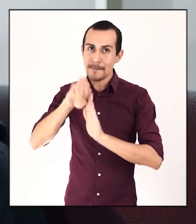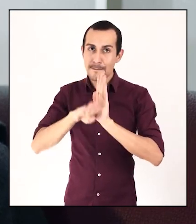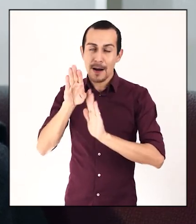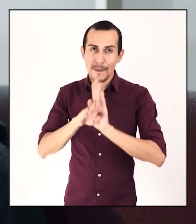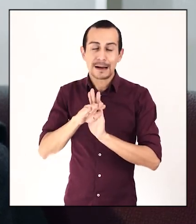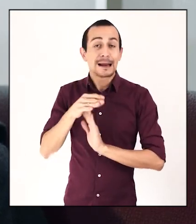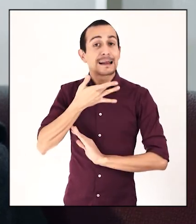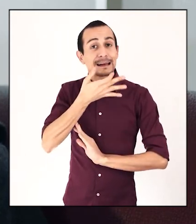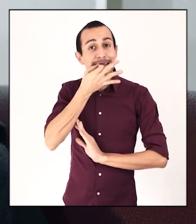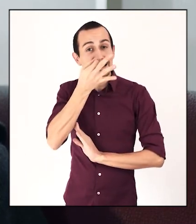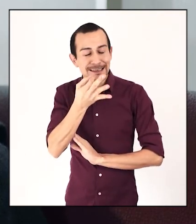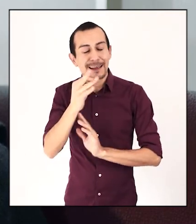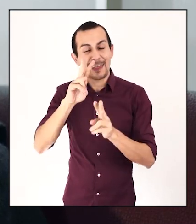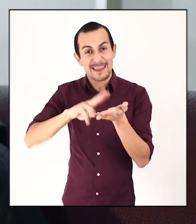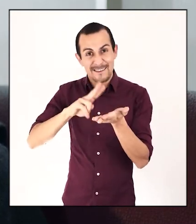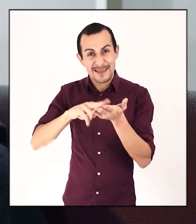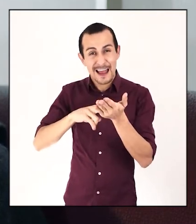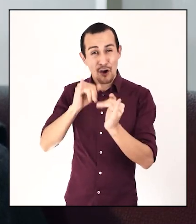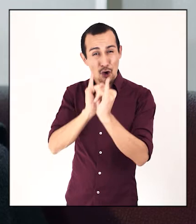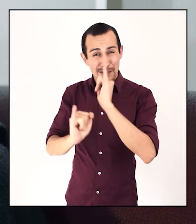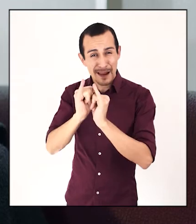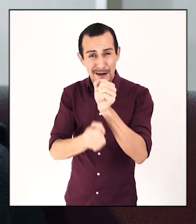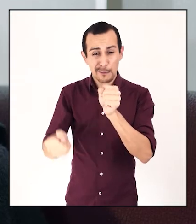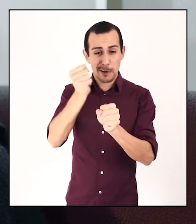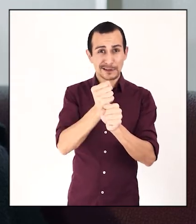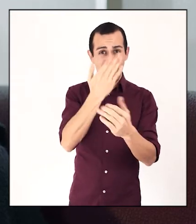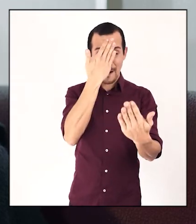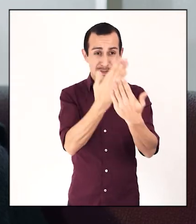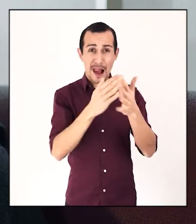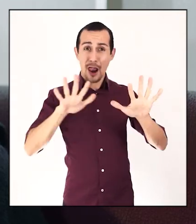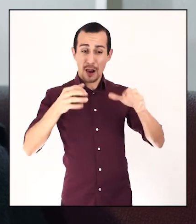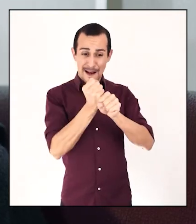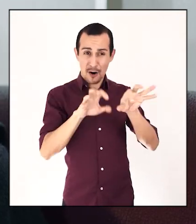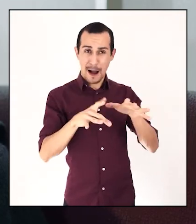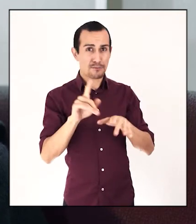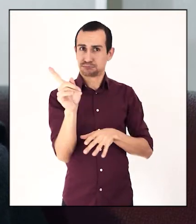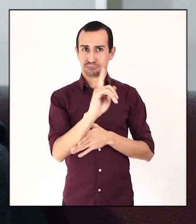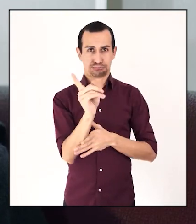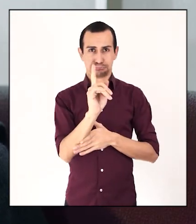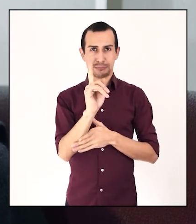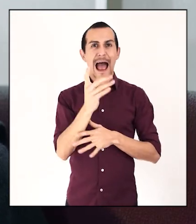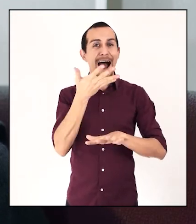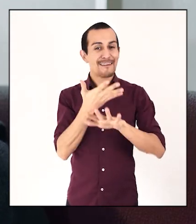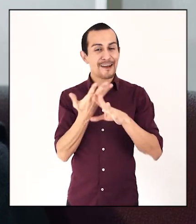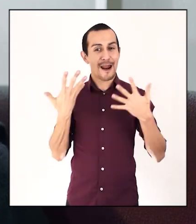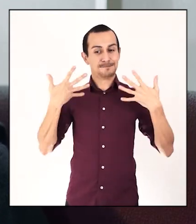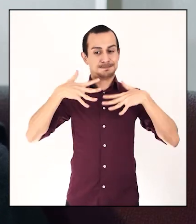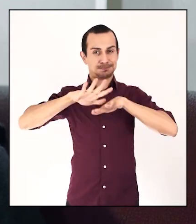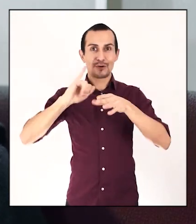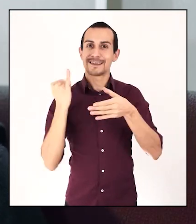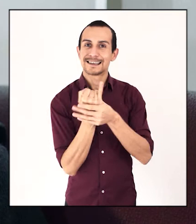Queremos señalar de que lo virtual, de ninguna manera, va a reemplazar a lo presencial y a lo manual. Sino más bien, va a haber una